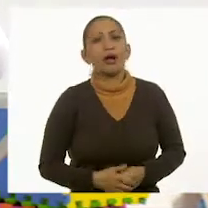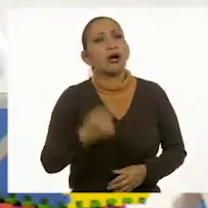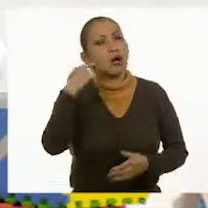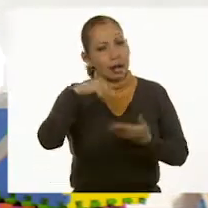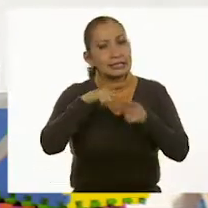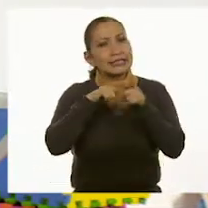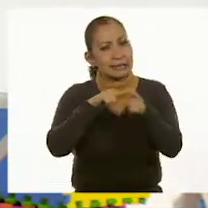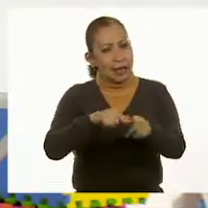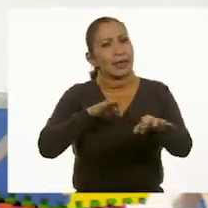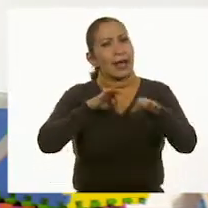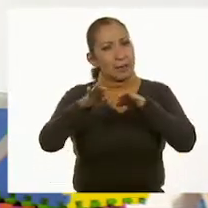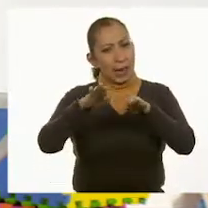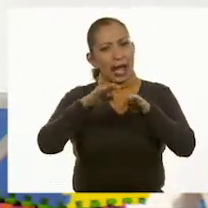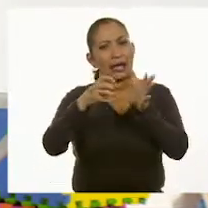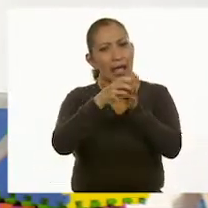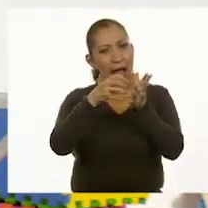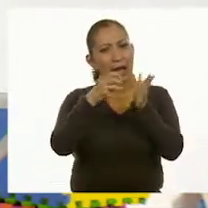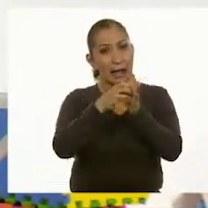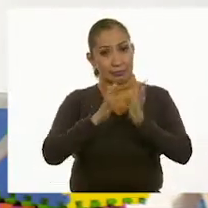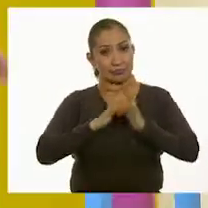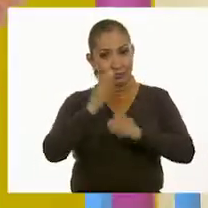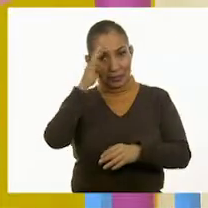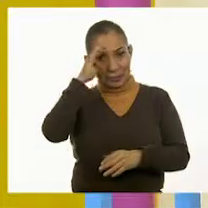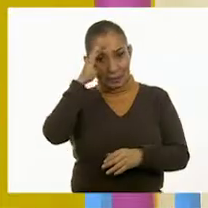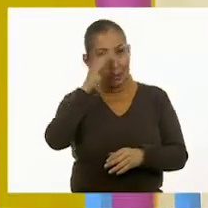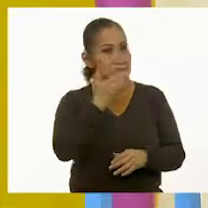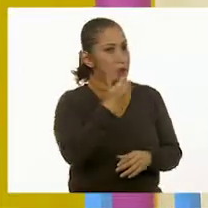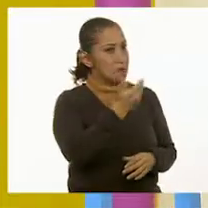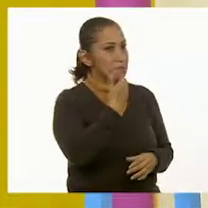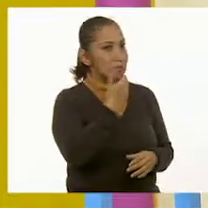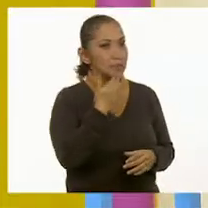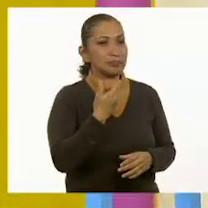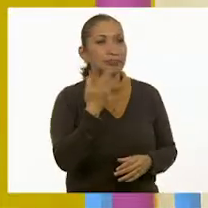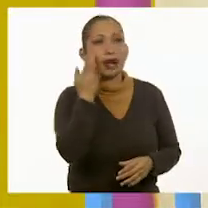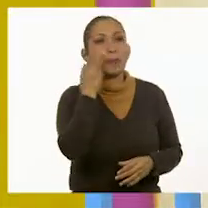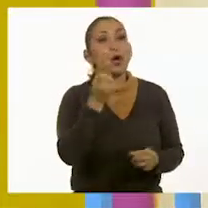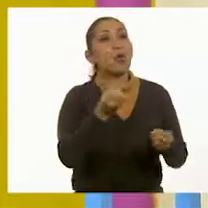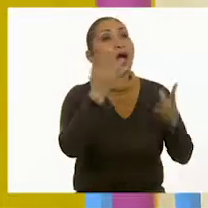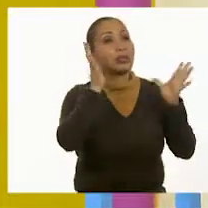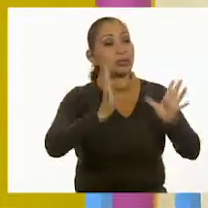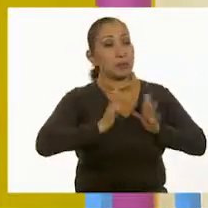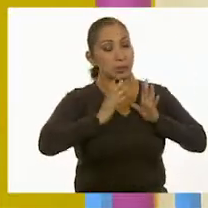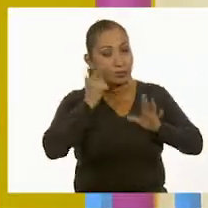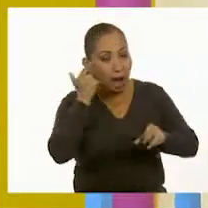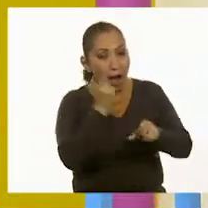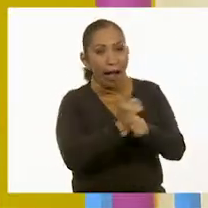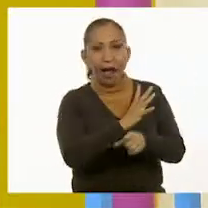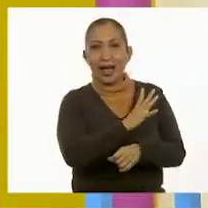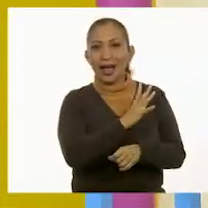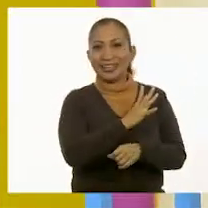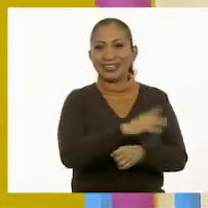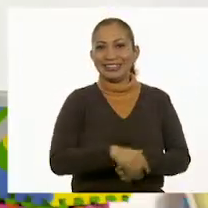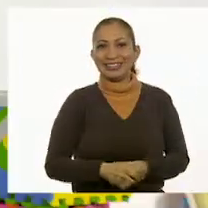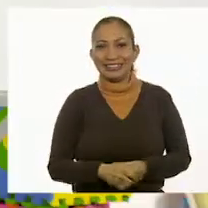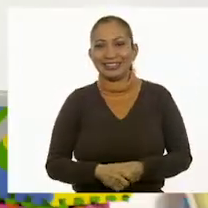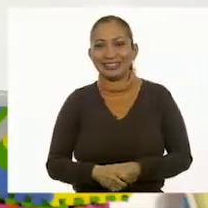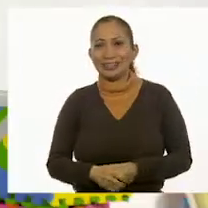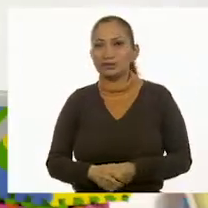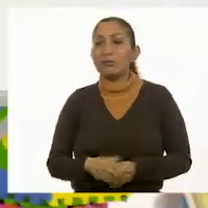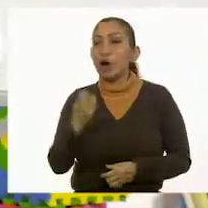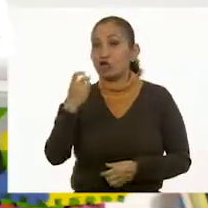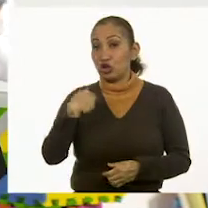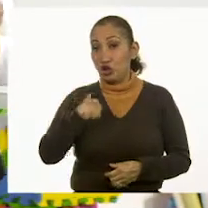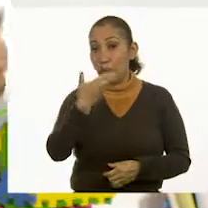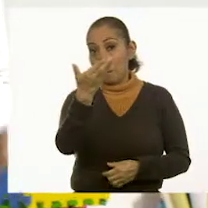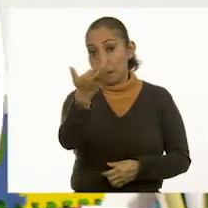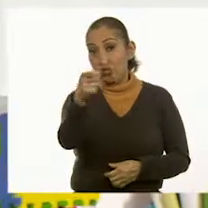vamos a seguir trabajando con nuestra caja de sorpresas. ¿Te parece? Me parece muy bien. A ver cuántas sorpresas más nos tiene. Claro. Y para esto